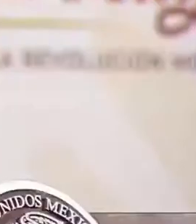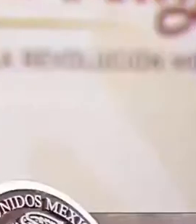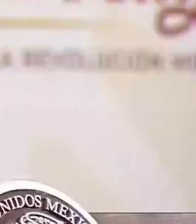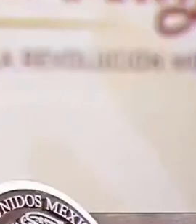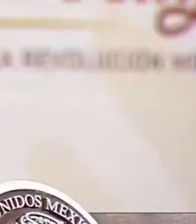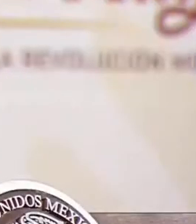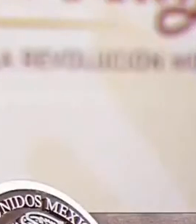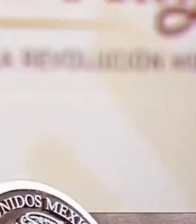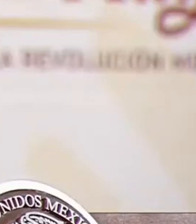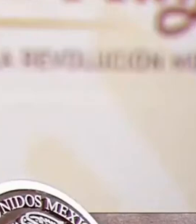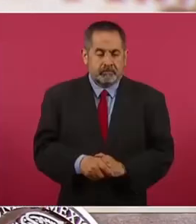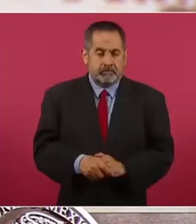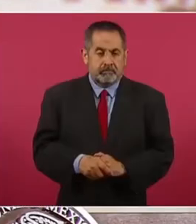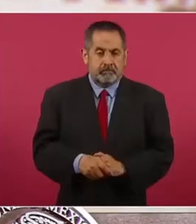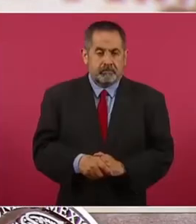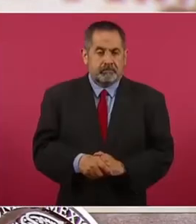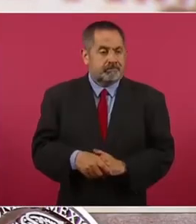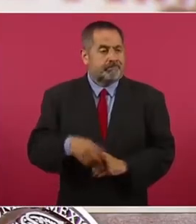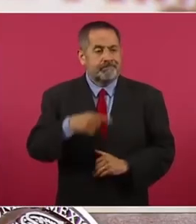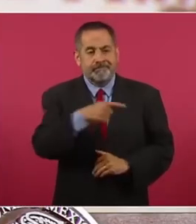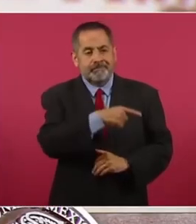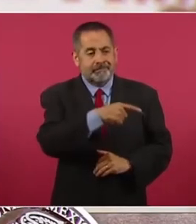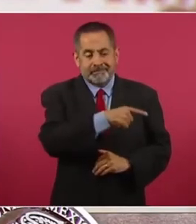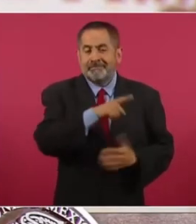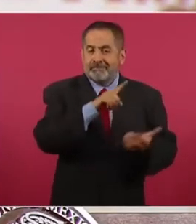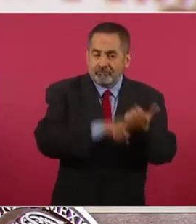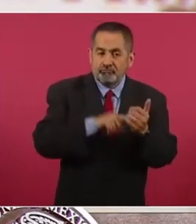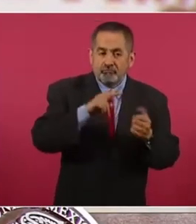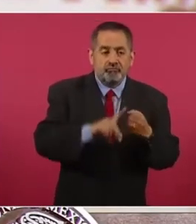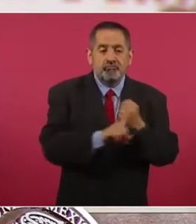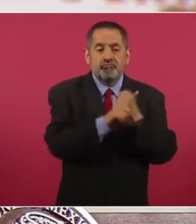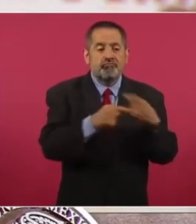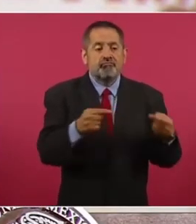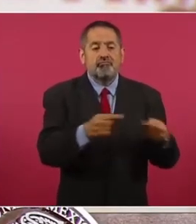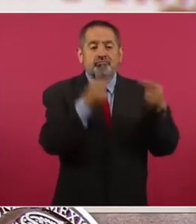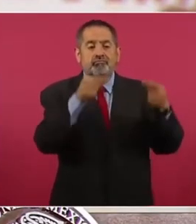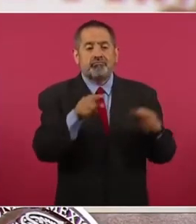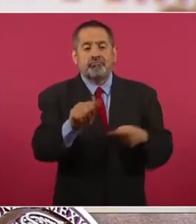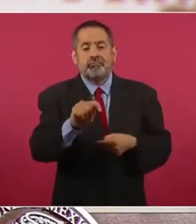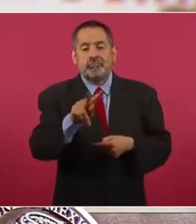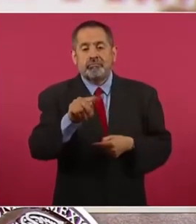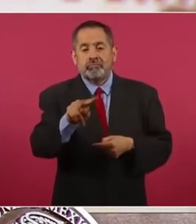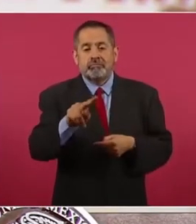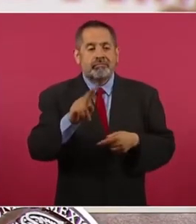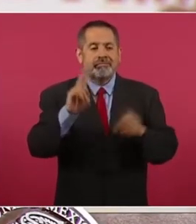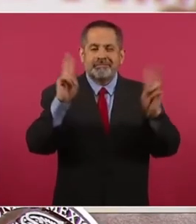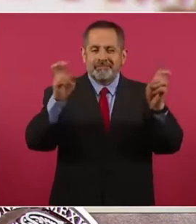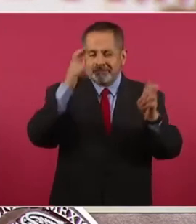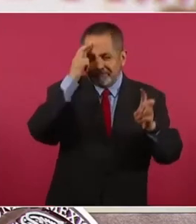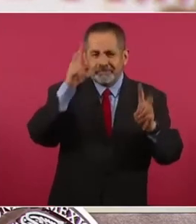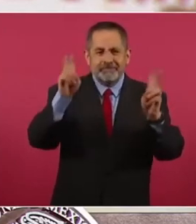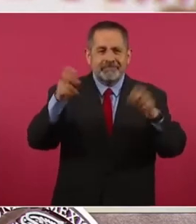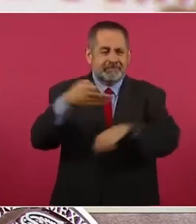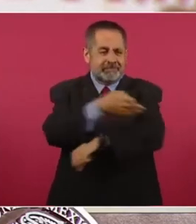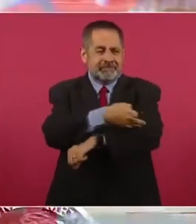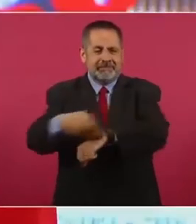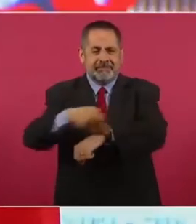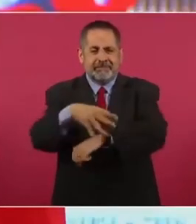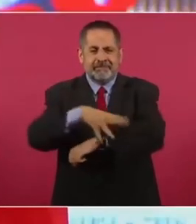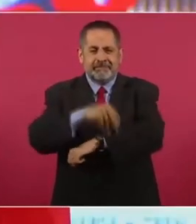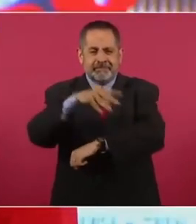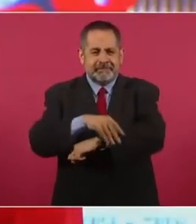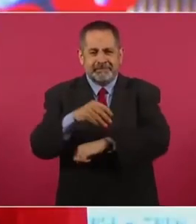Derbez es que tiene un conflicto con Televisa por los derechos de la familia Pelucci, del cual